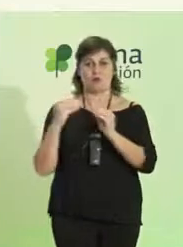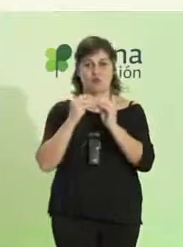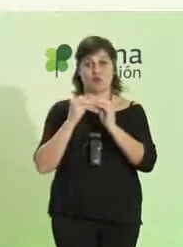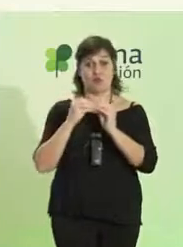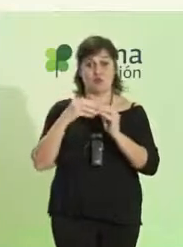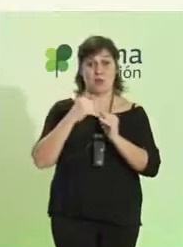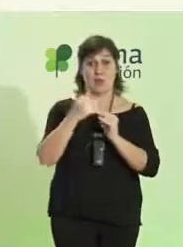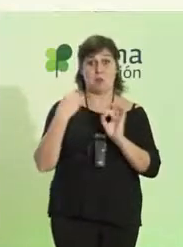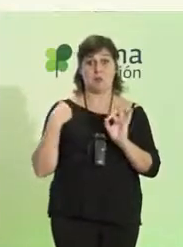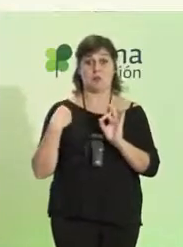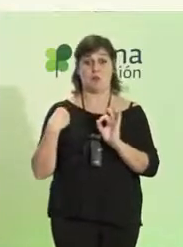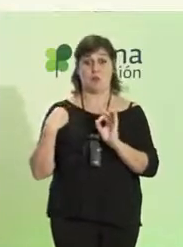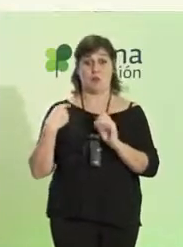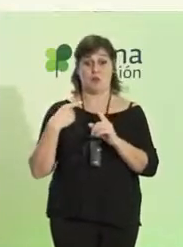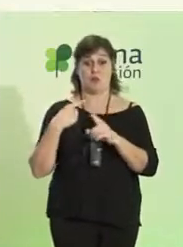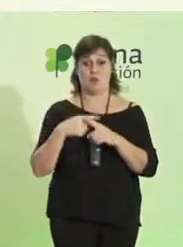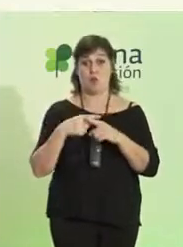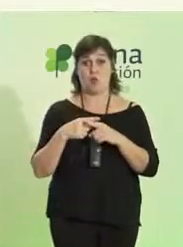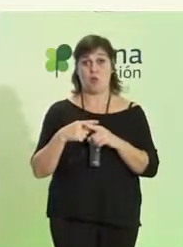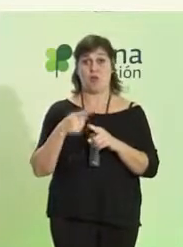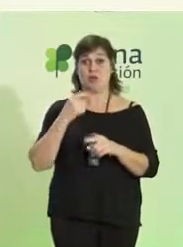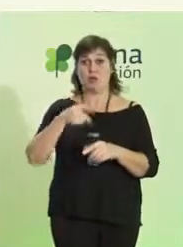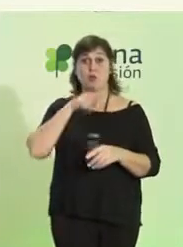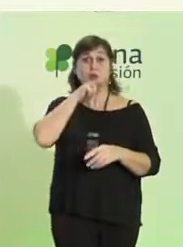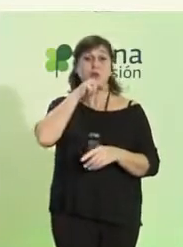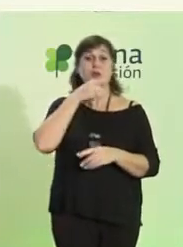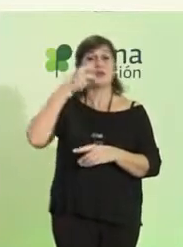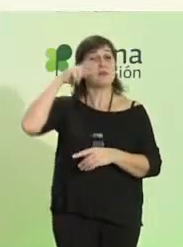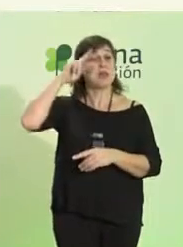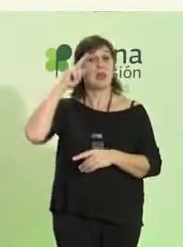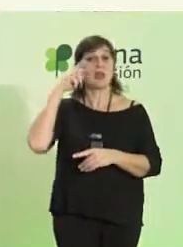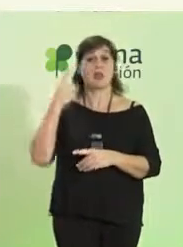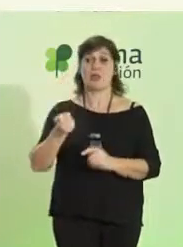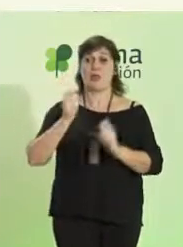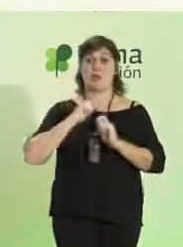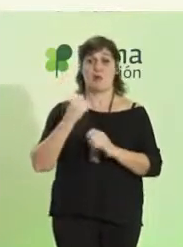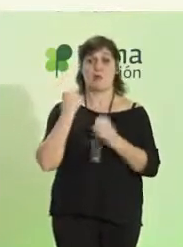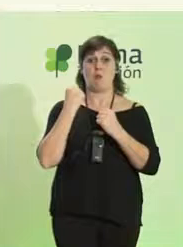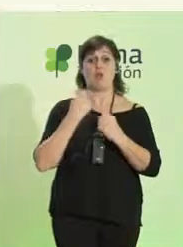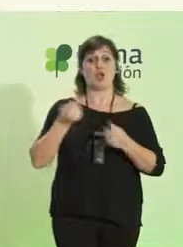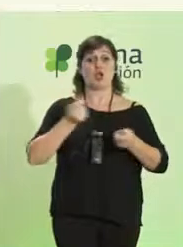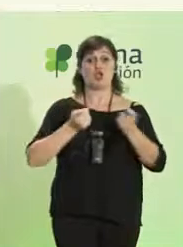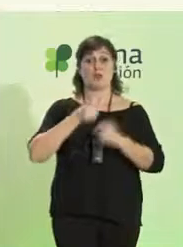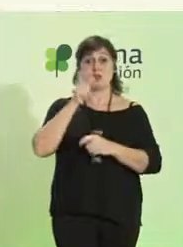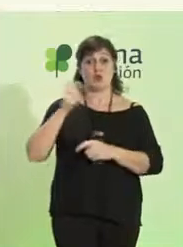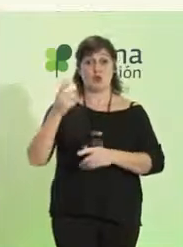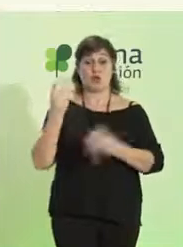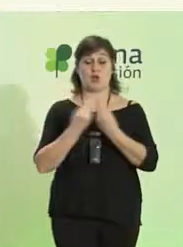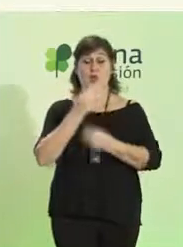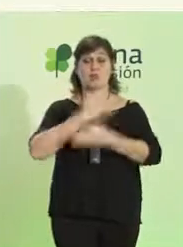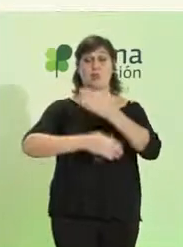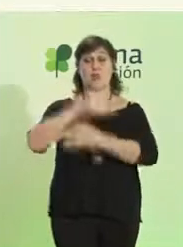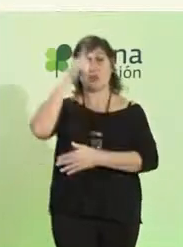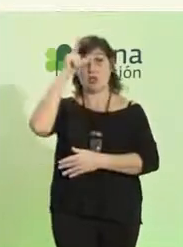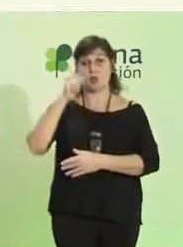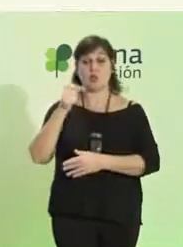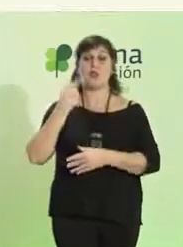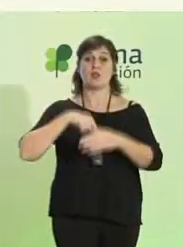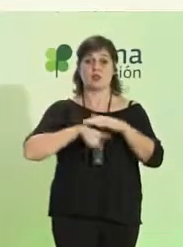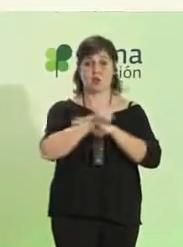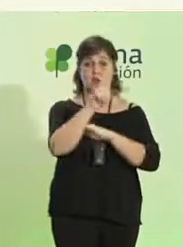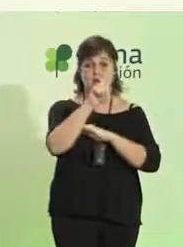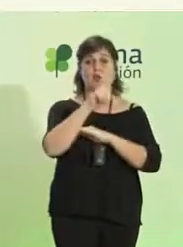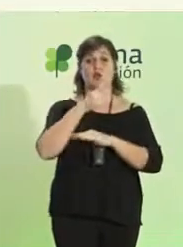encuentro, hablar sobre experiencias que les devuelven el poder y el control a las personas con discapacidad intelectual y del